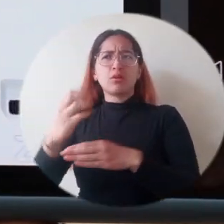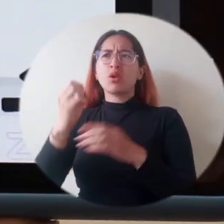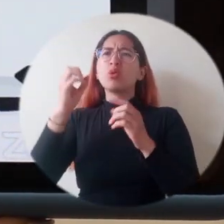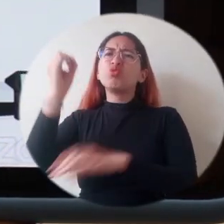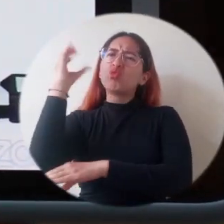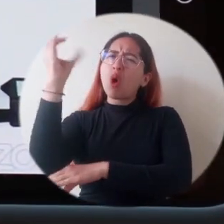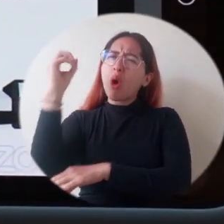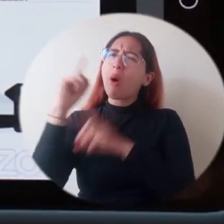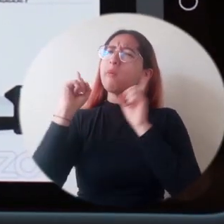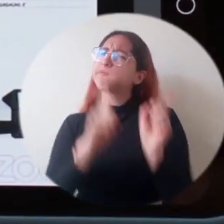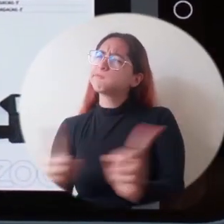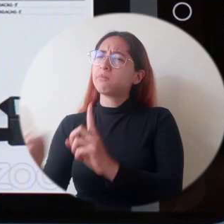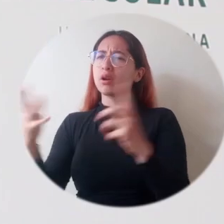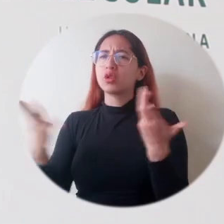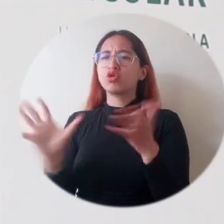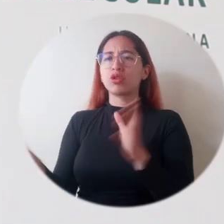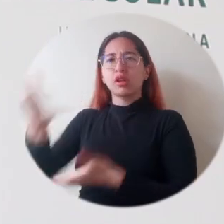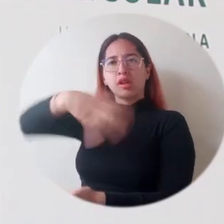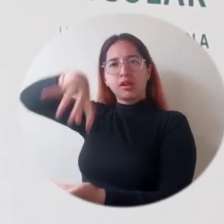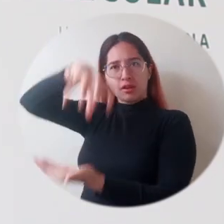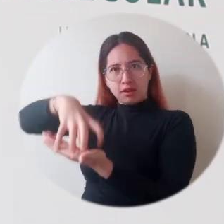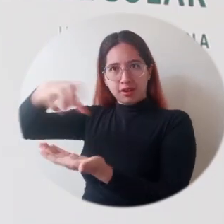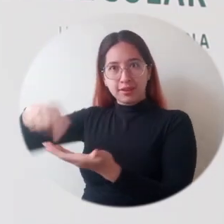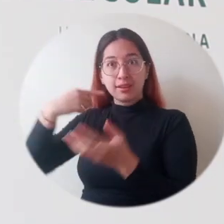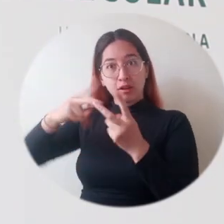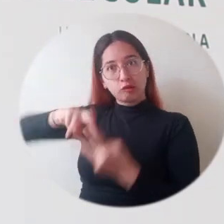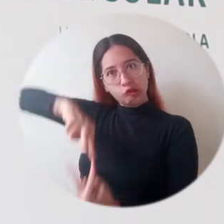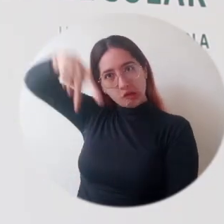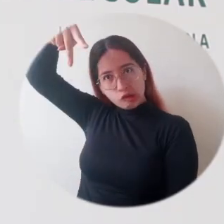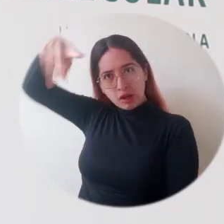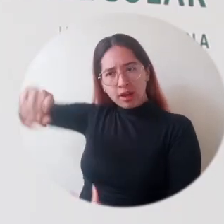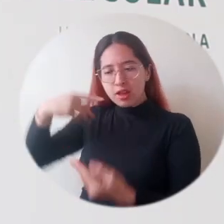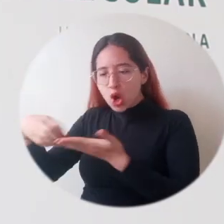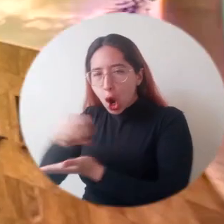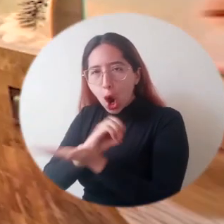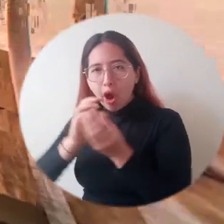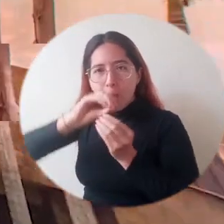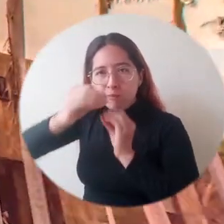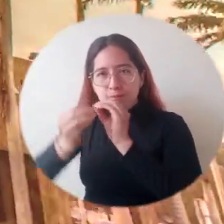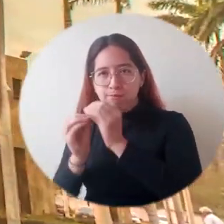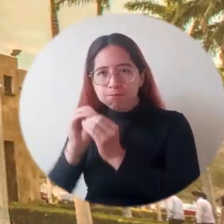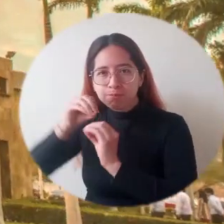a una serie de ciclo de conferencias del Centro de Genética y Biología Molecular.